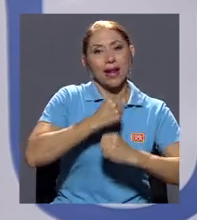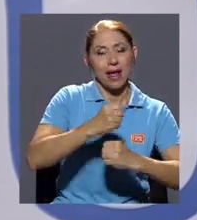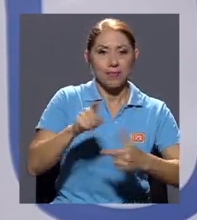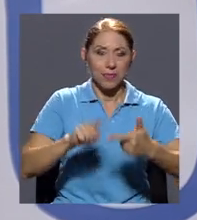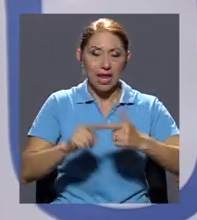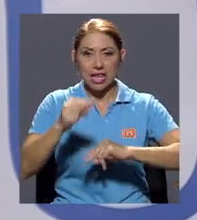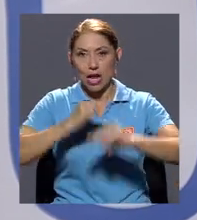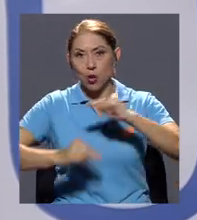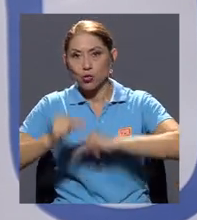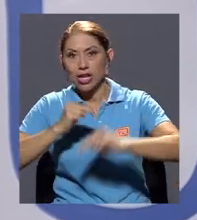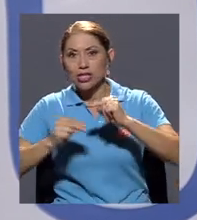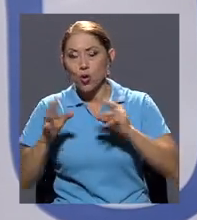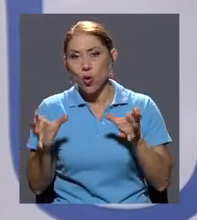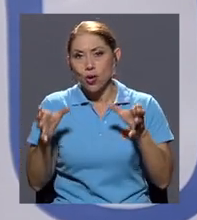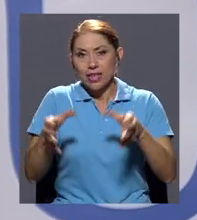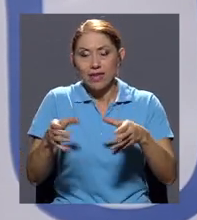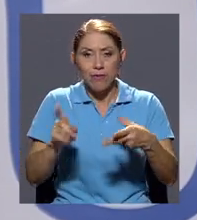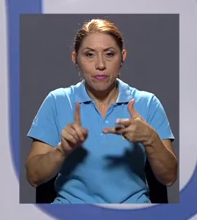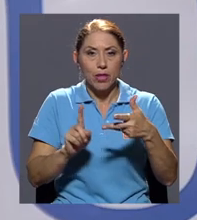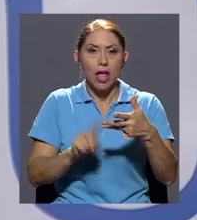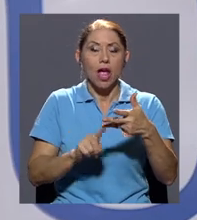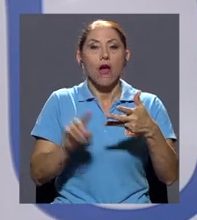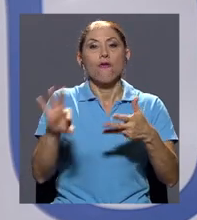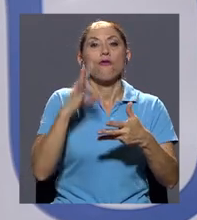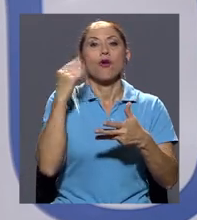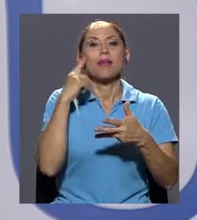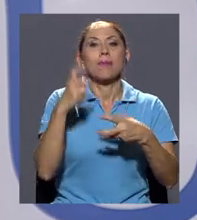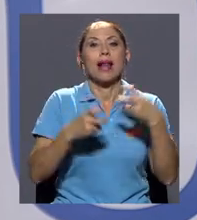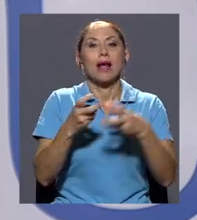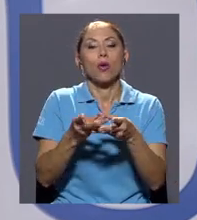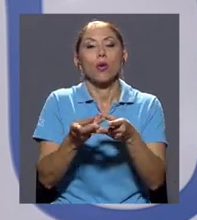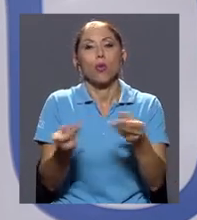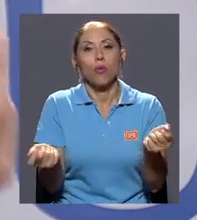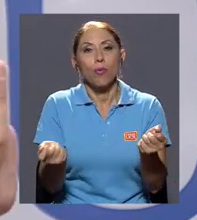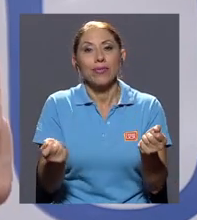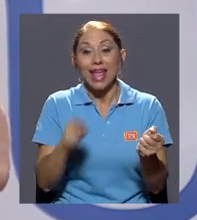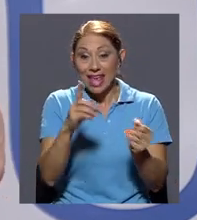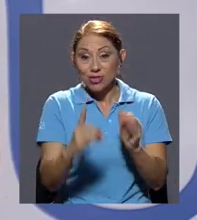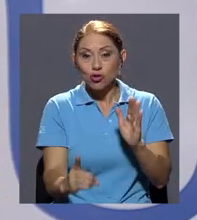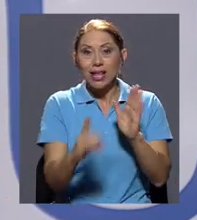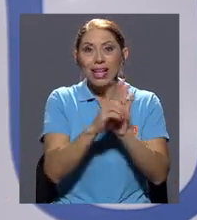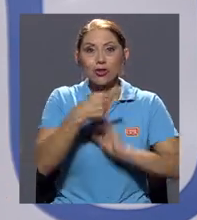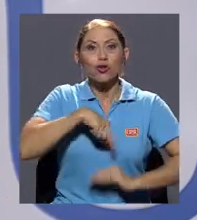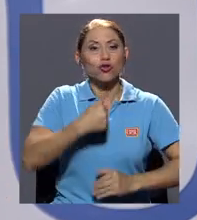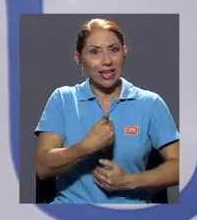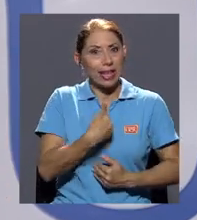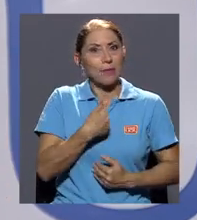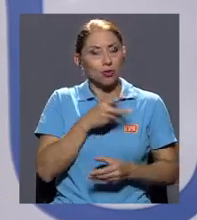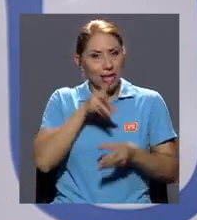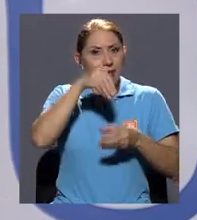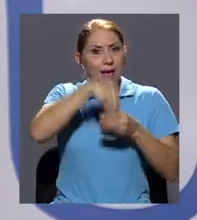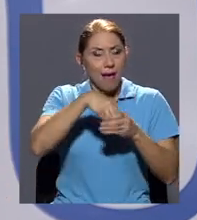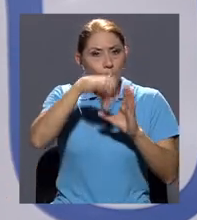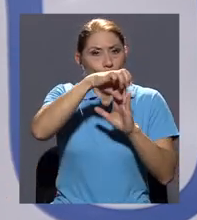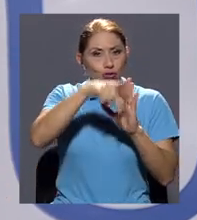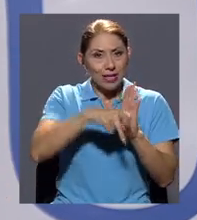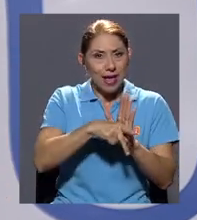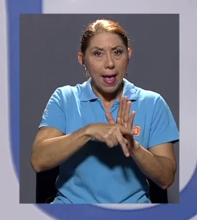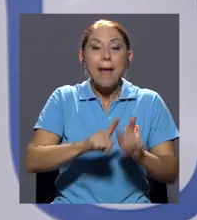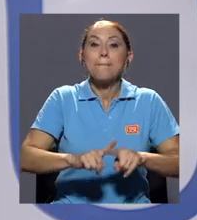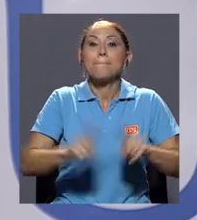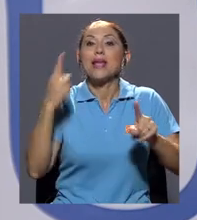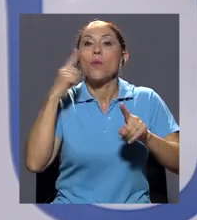o de los mecanismos de solución de conflictos colectivos. Esos derechos los tenemos y los tenemos declarados constitucionalmente, pero para poder